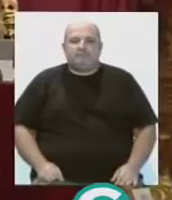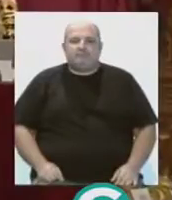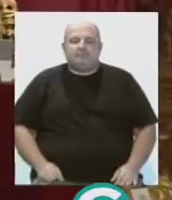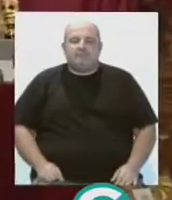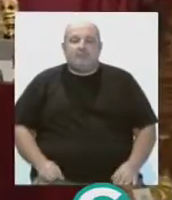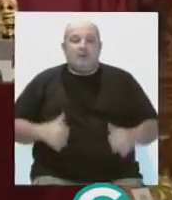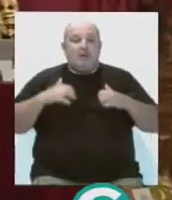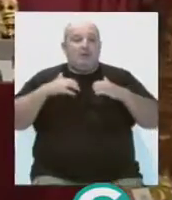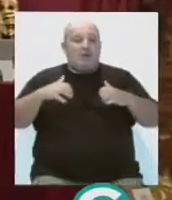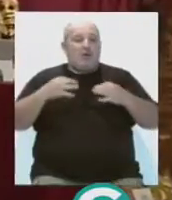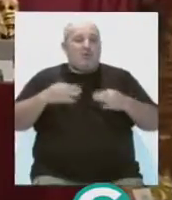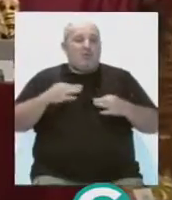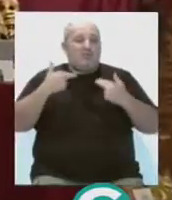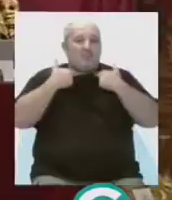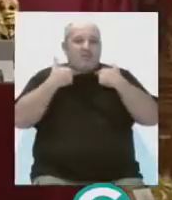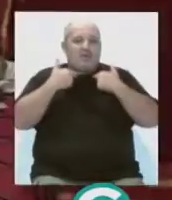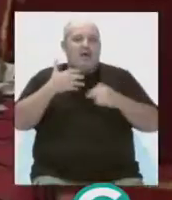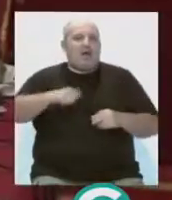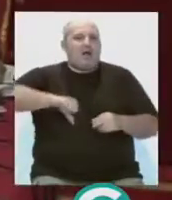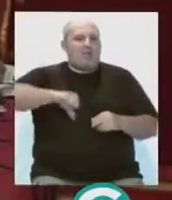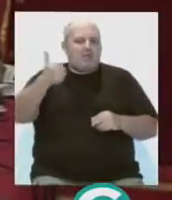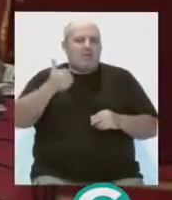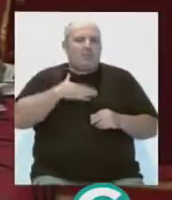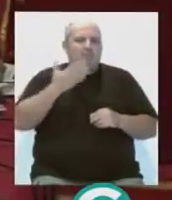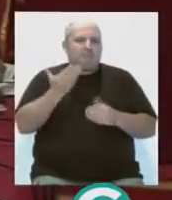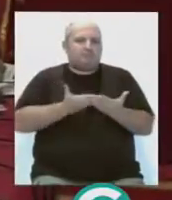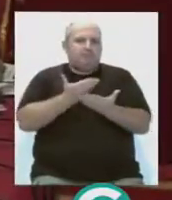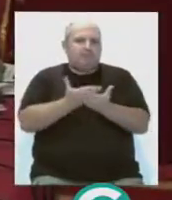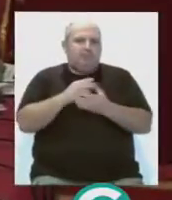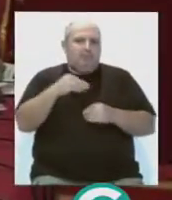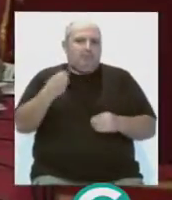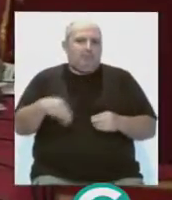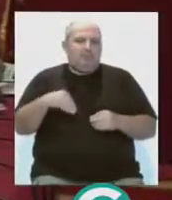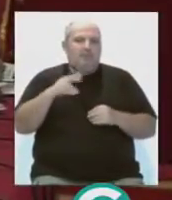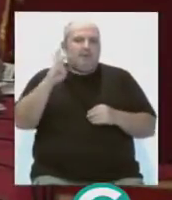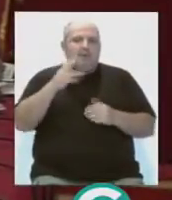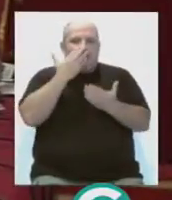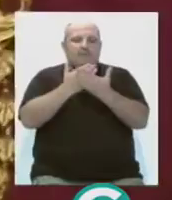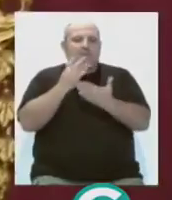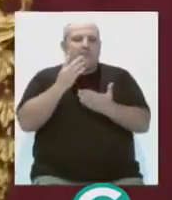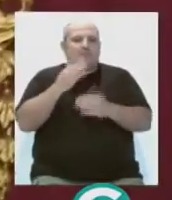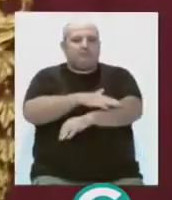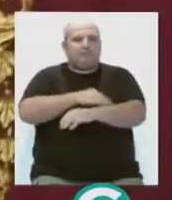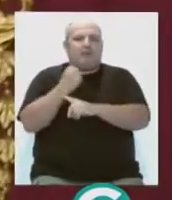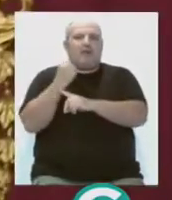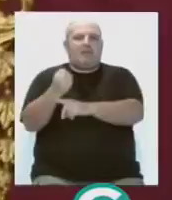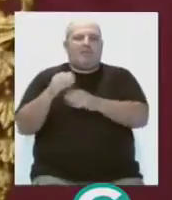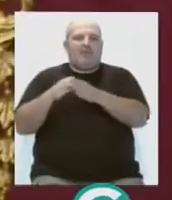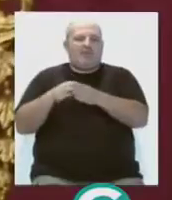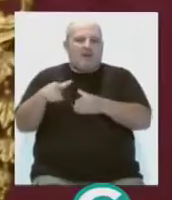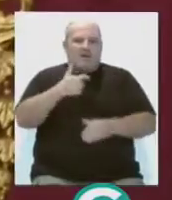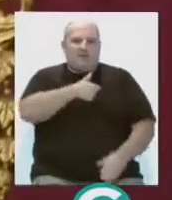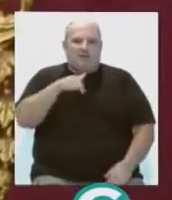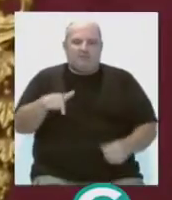El Pleno Ordinario de la Diputación de Cádiz ha aprobado una proposición de la Presidenta sobre declaración institucional de apoyo al sector naval